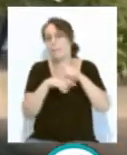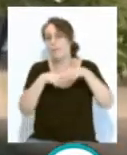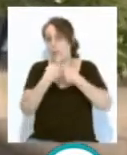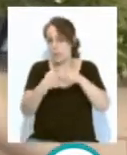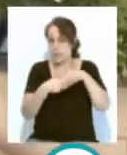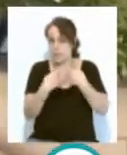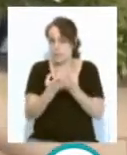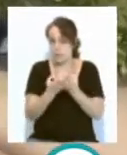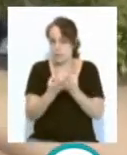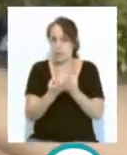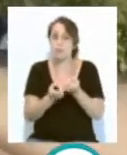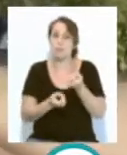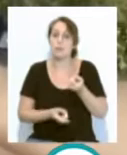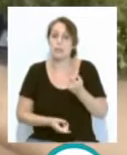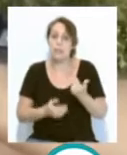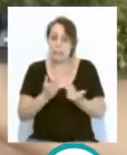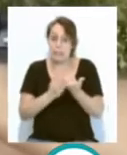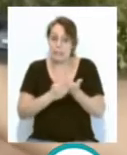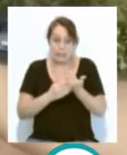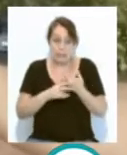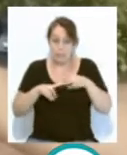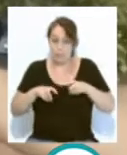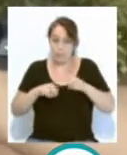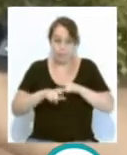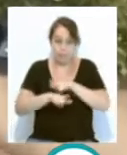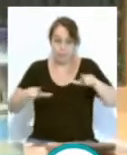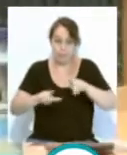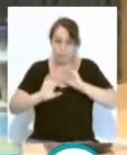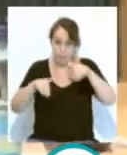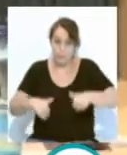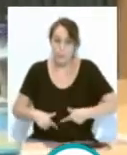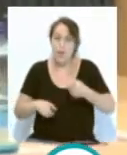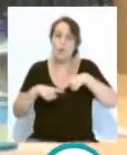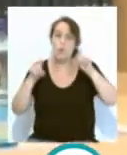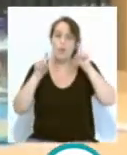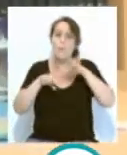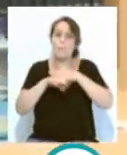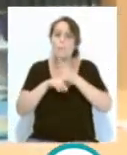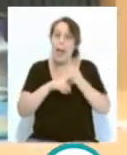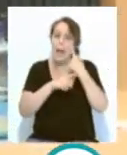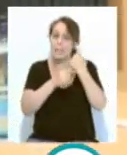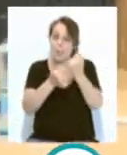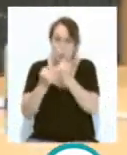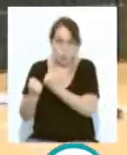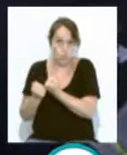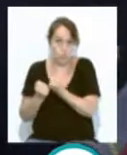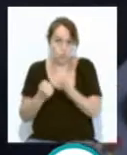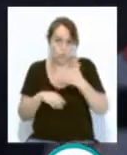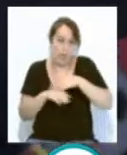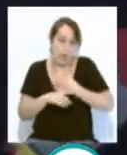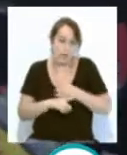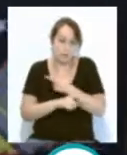familias y que en los primeros días de vuelta a las aulas va a haber educación para la salud para nuestros alumnos.